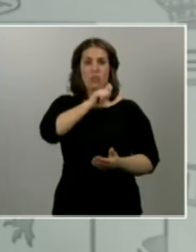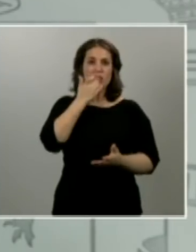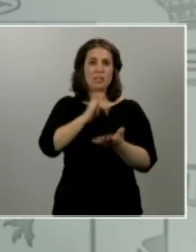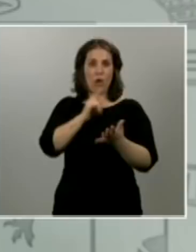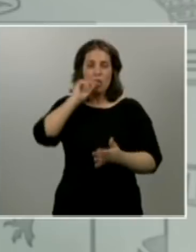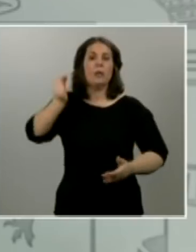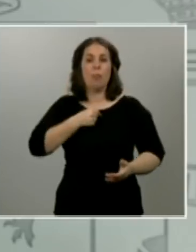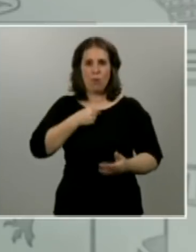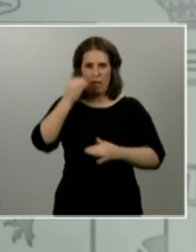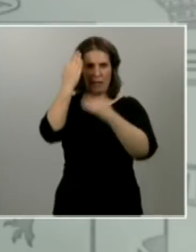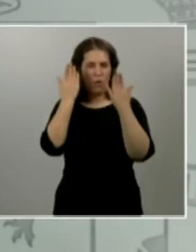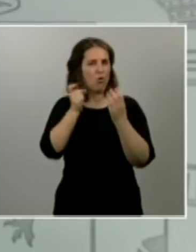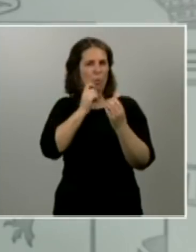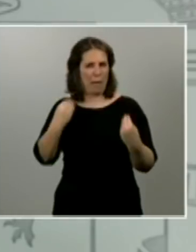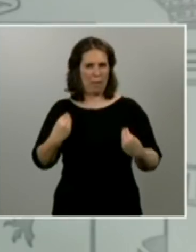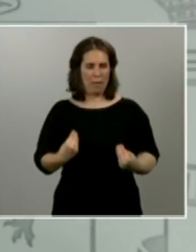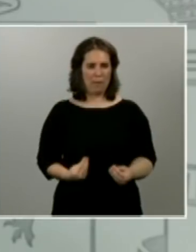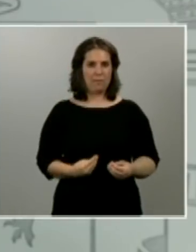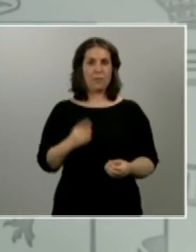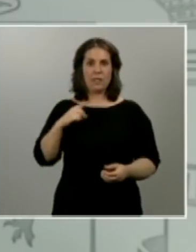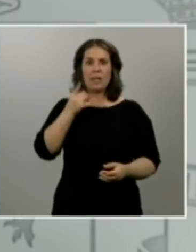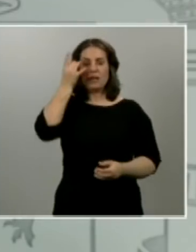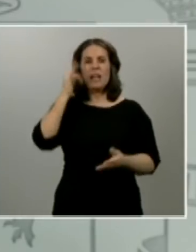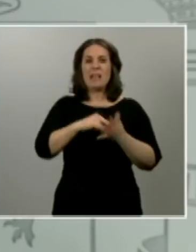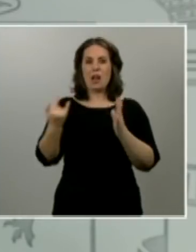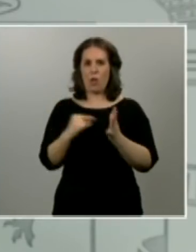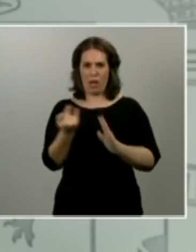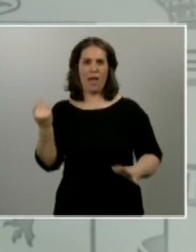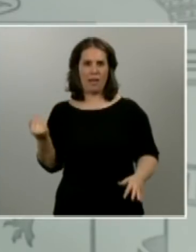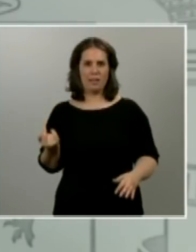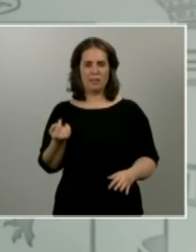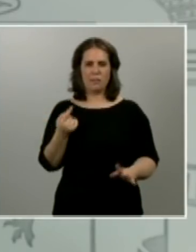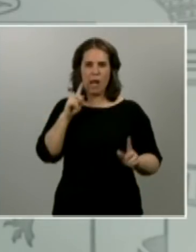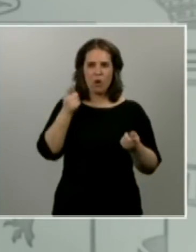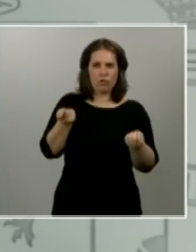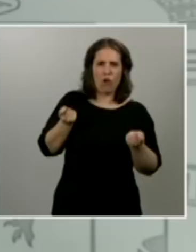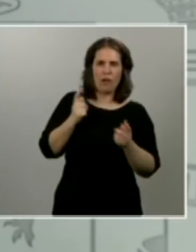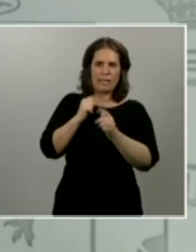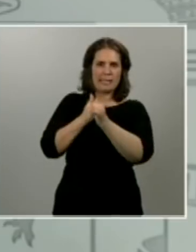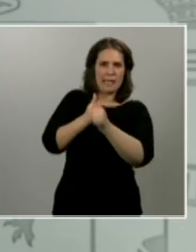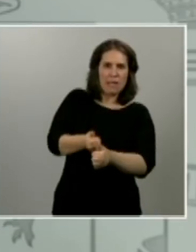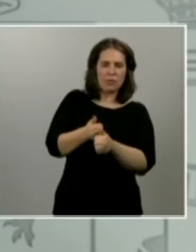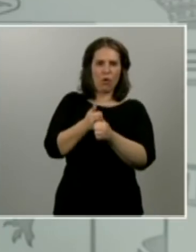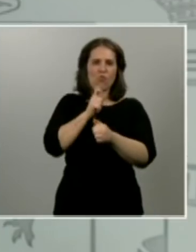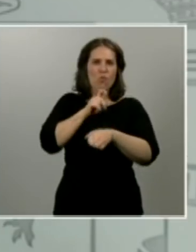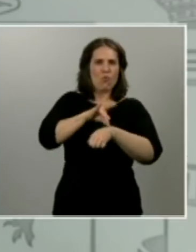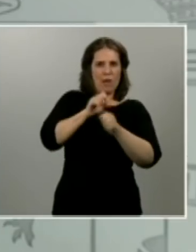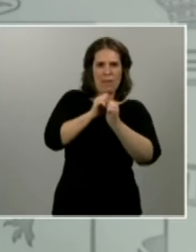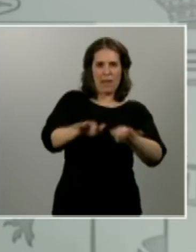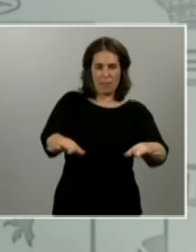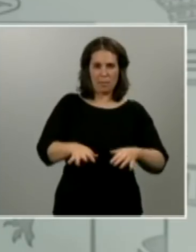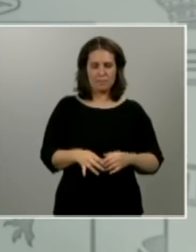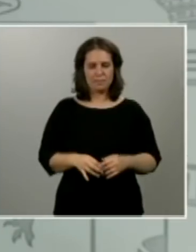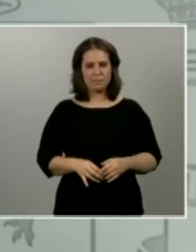Y, finalmente, también iniciativas tecnológicas de control y de seguimiento de la epidemia. También en esta